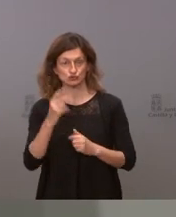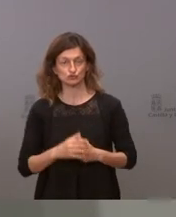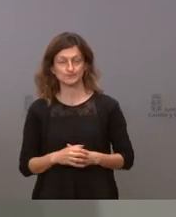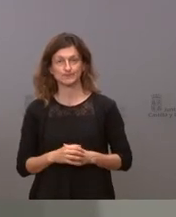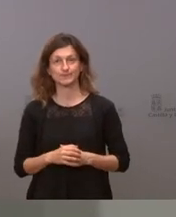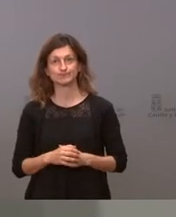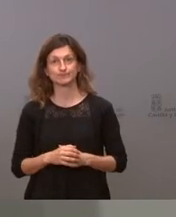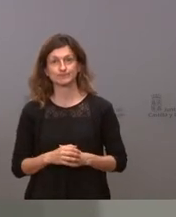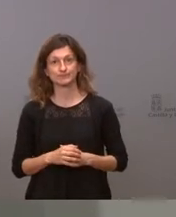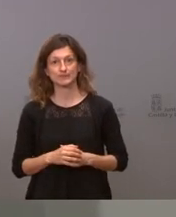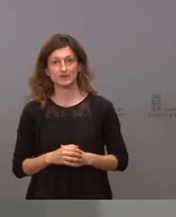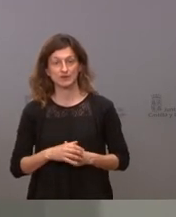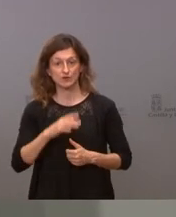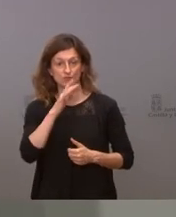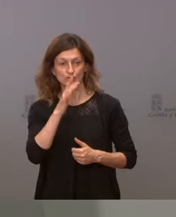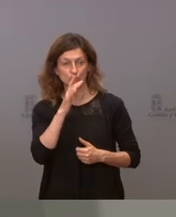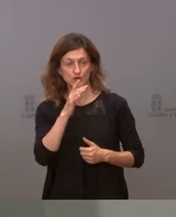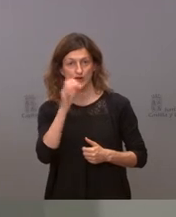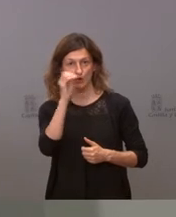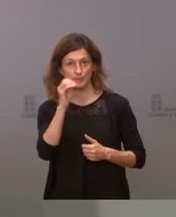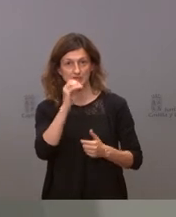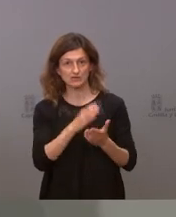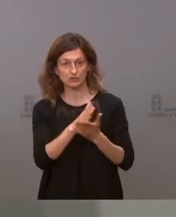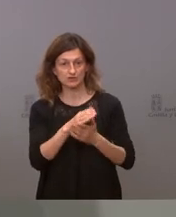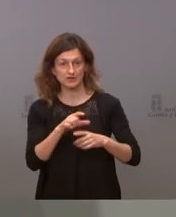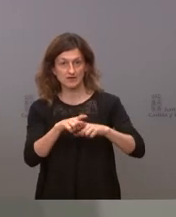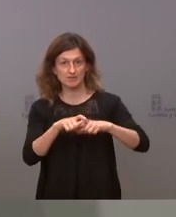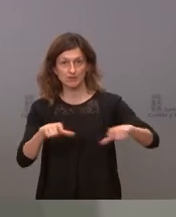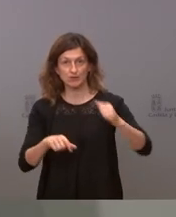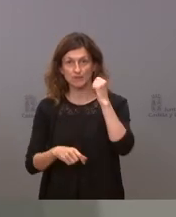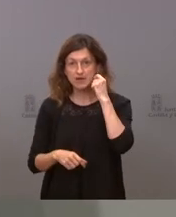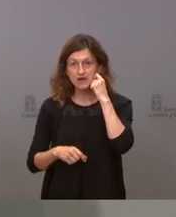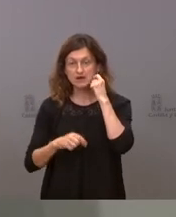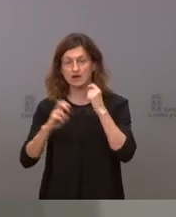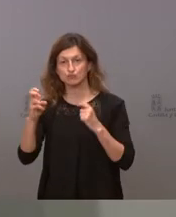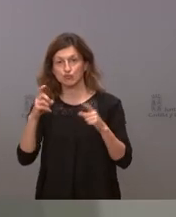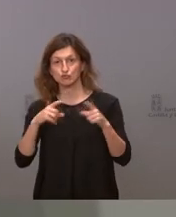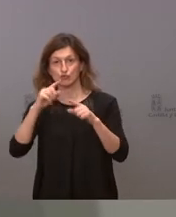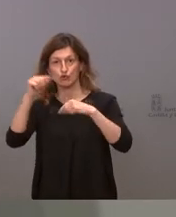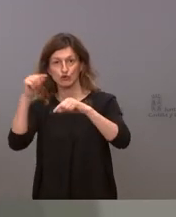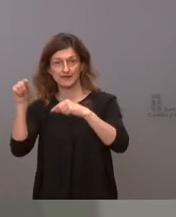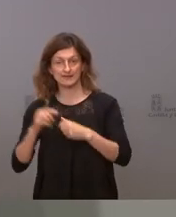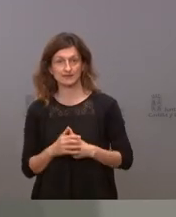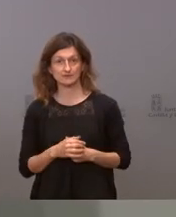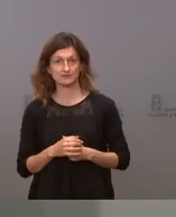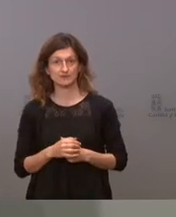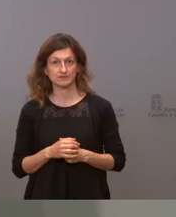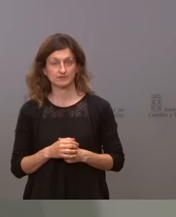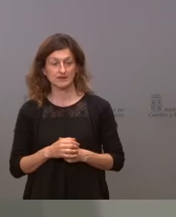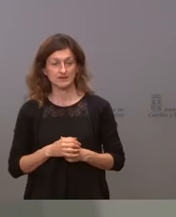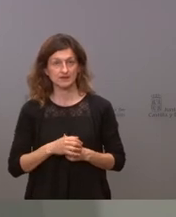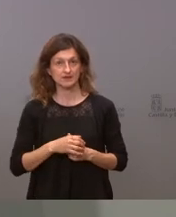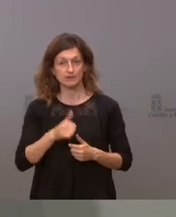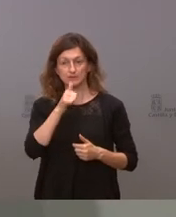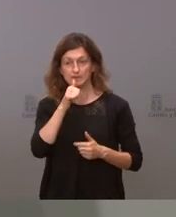porque había una discordancia entre las barras de unos sitios y las barras de otros que había que corregir y no va haber consumo en barra